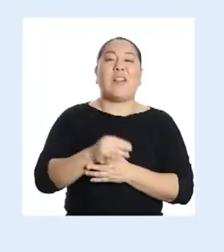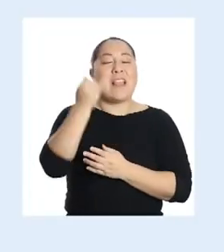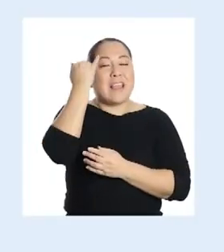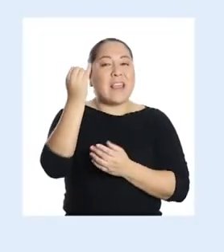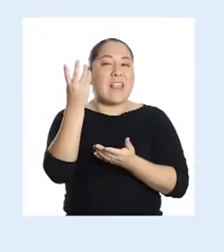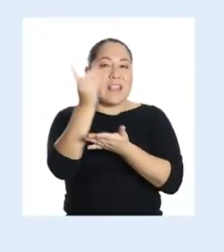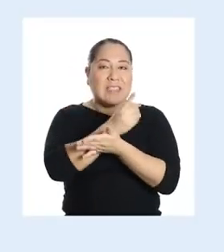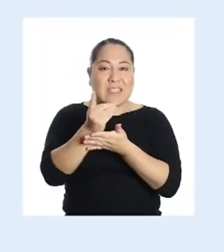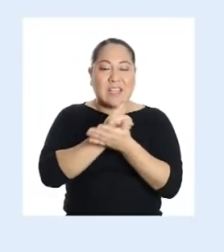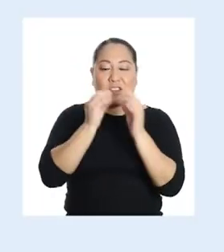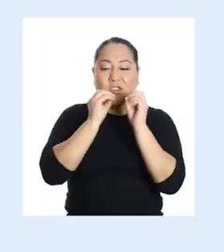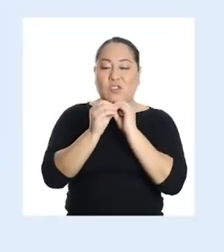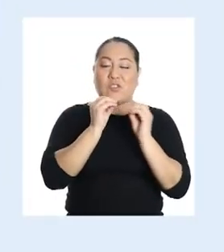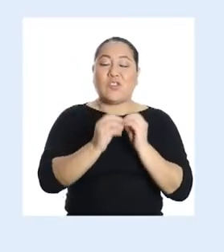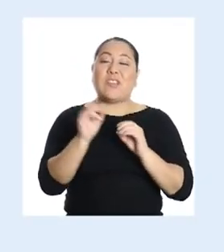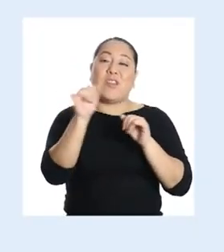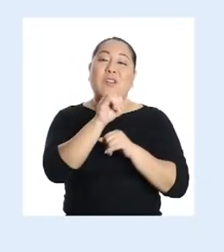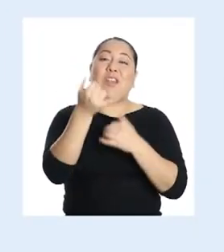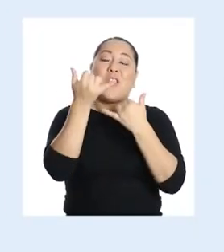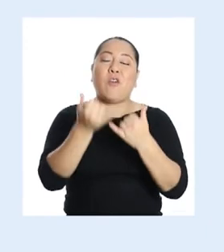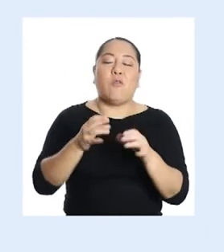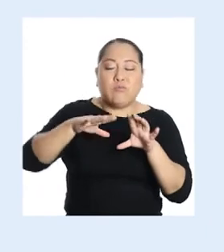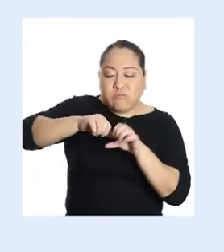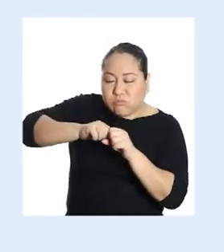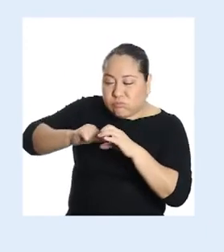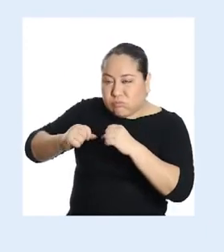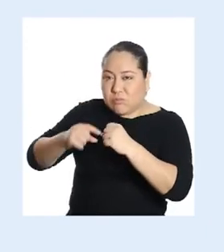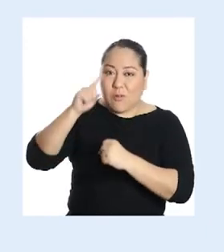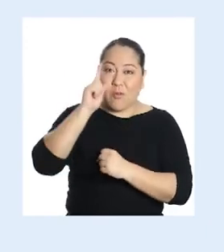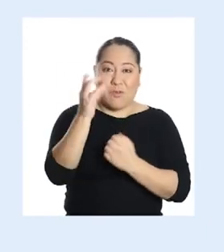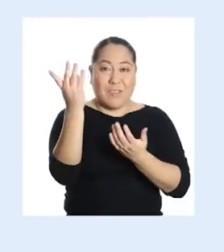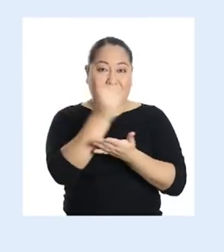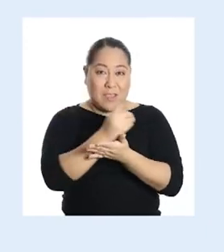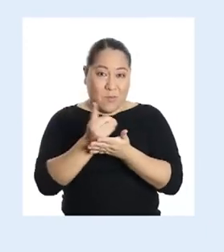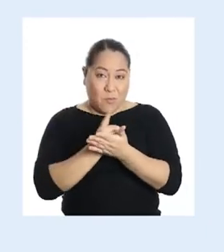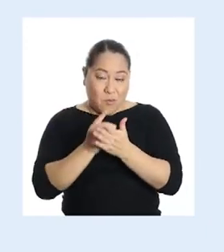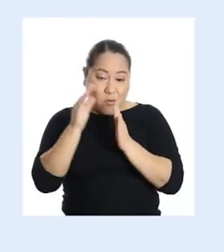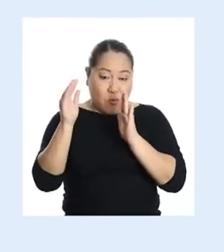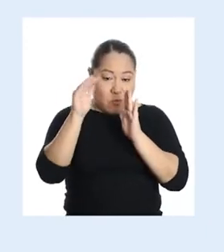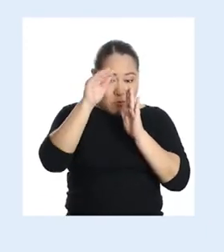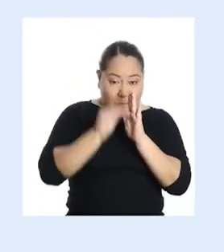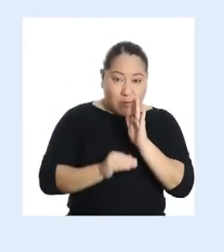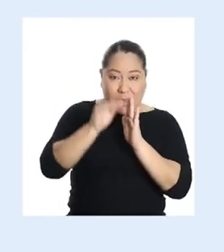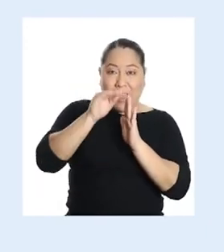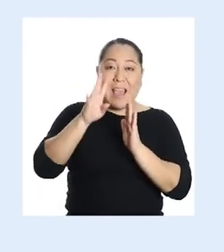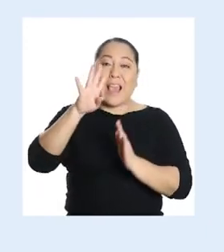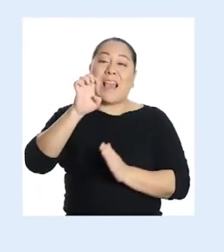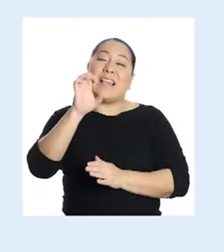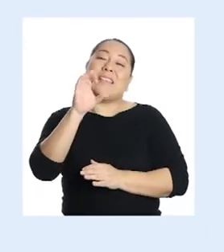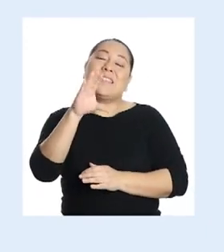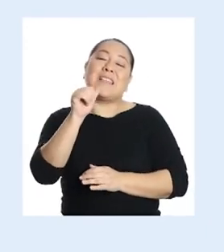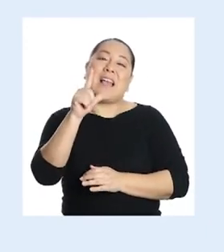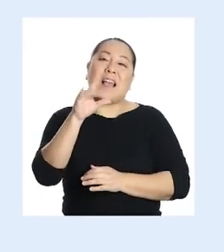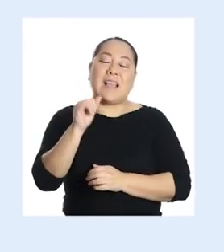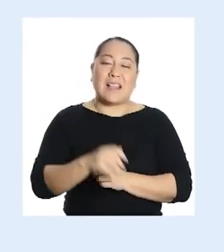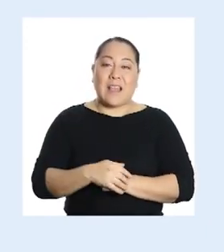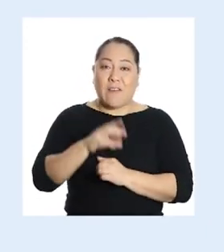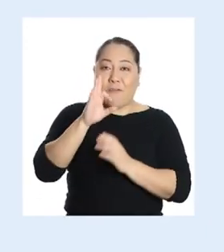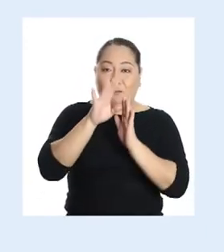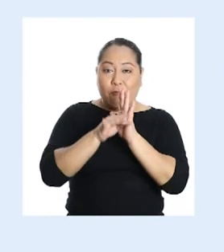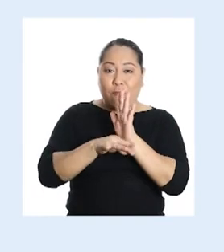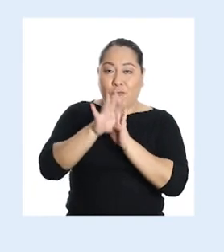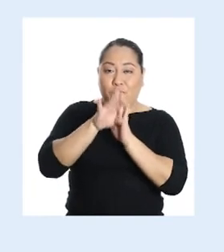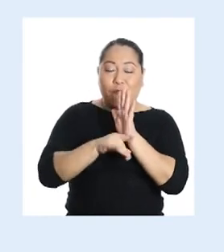propuesta de diseñar soluciones. Como hoy, que modelamos mediante un dibujo a escala nuestro filtro de agua casero